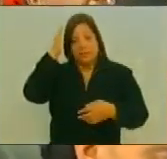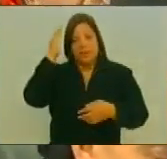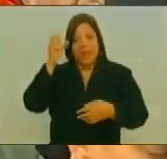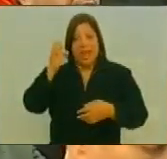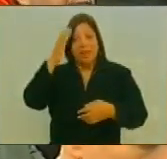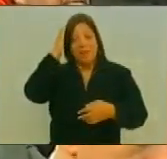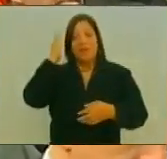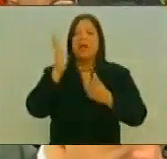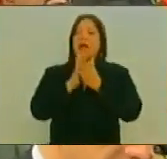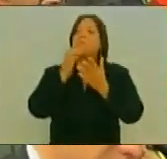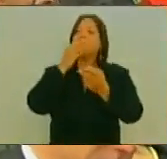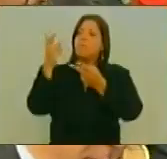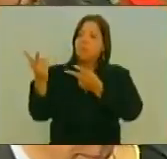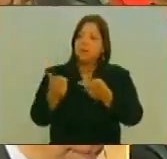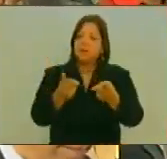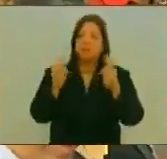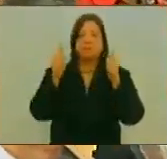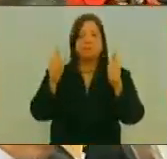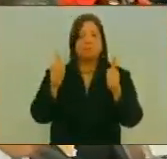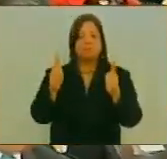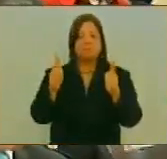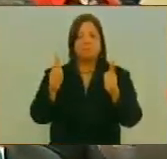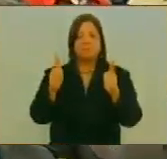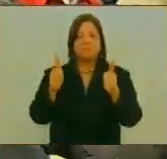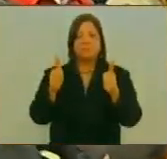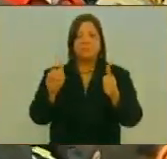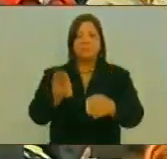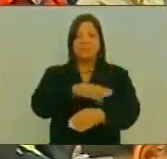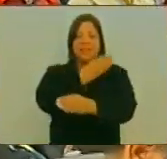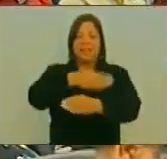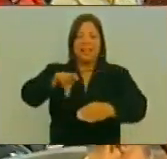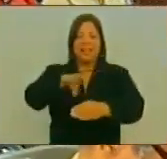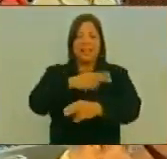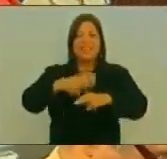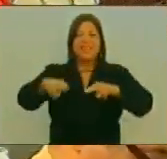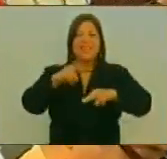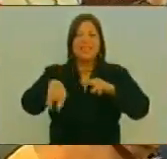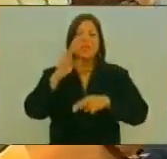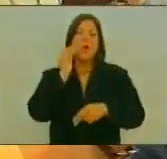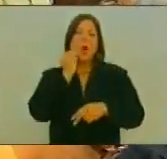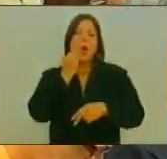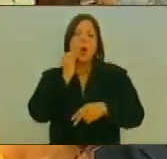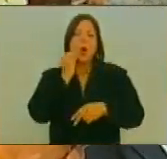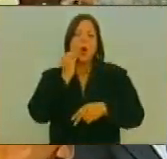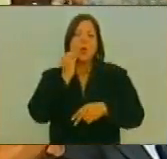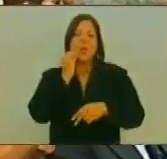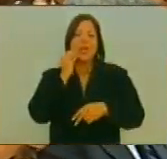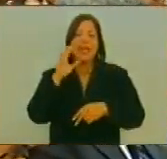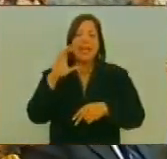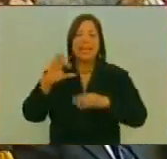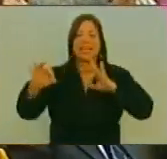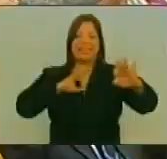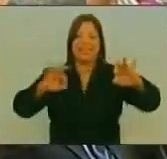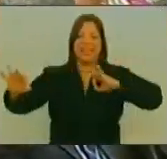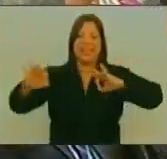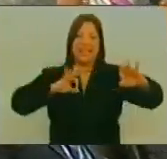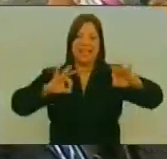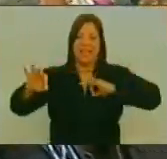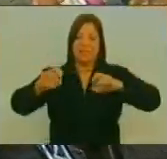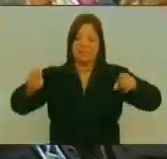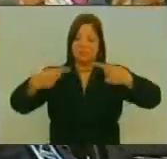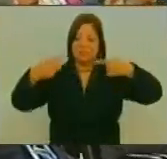Bienvenida A la Ministra Con La Interpretación Del Movimiento Infantil Y Juvenil Del Teatro César Rengifo